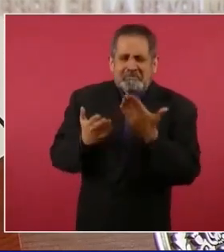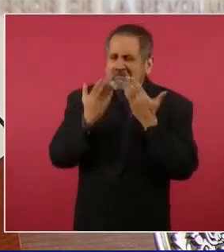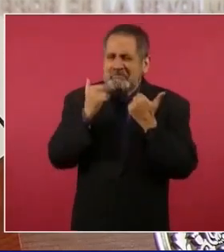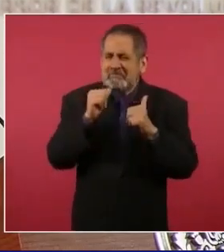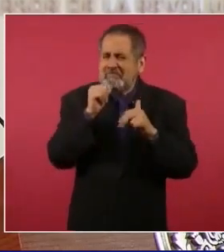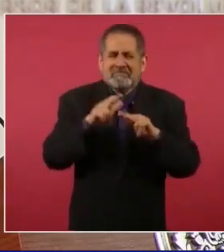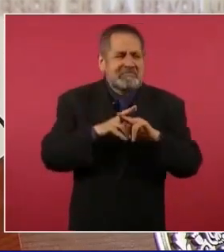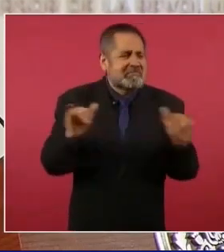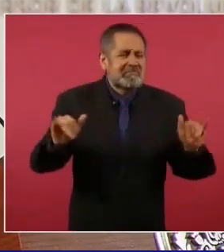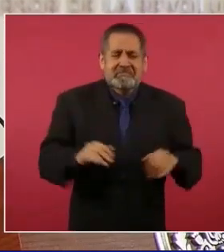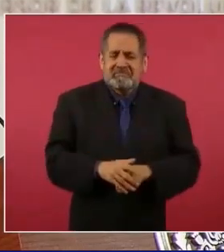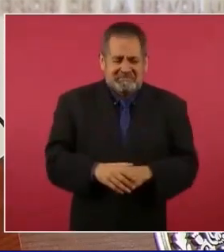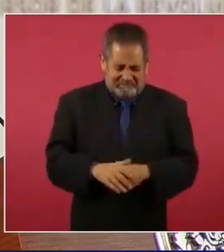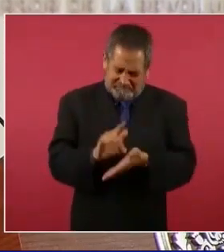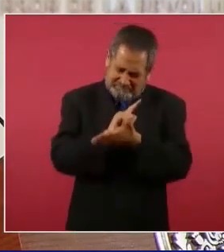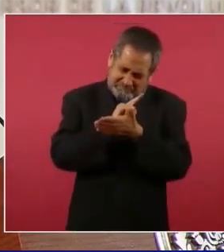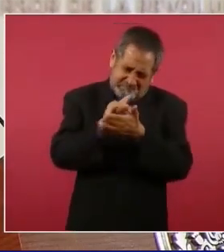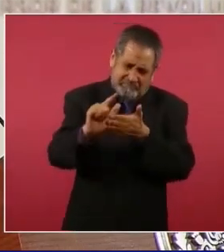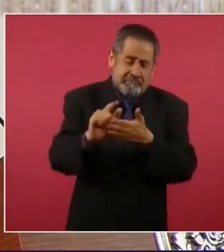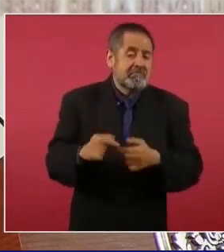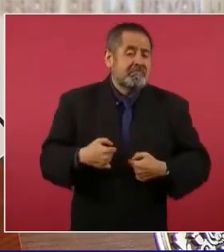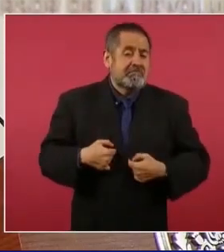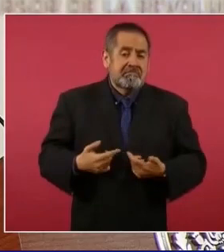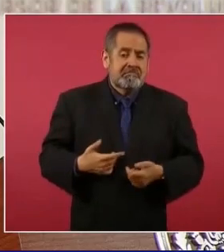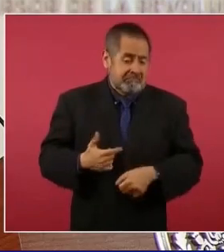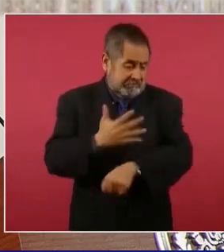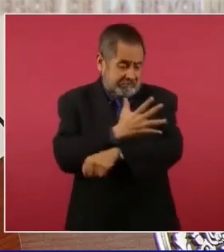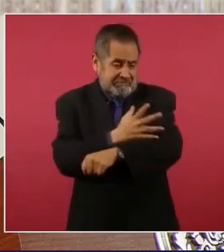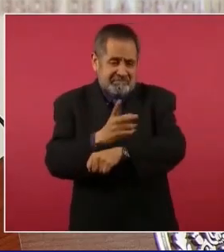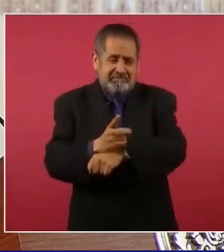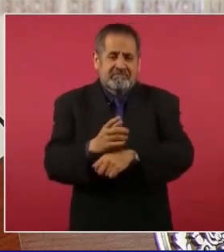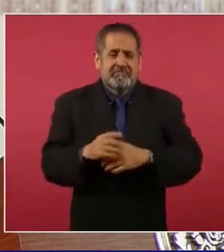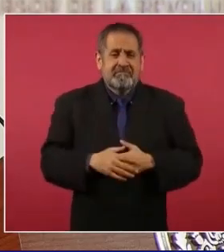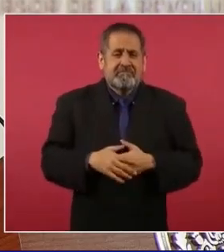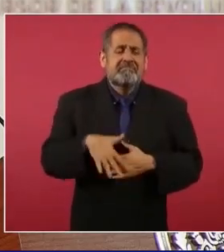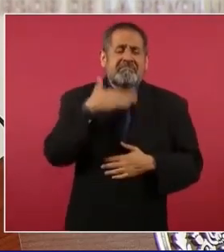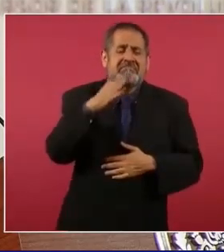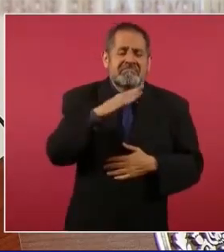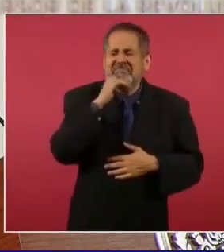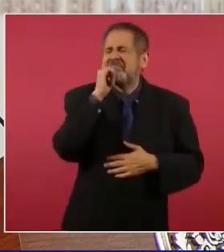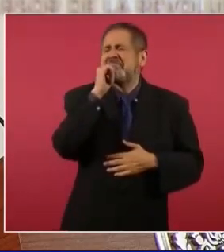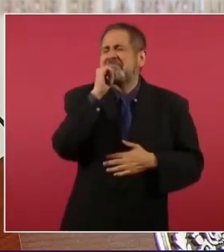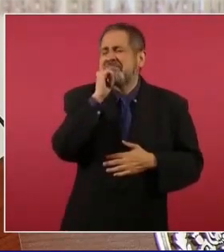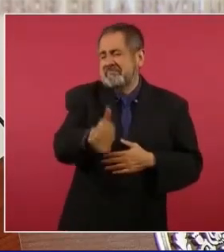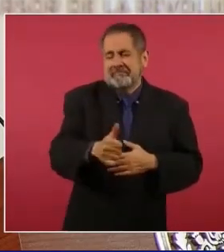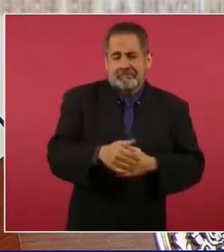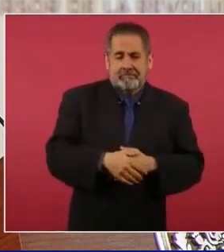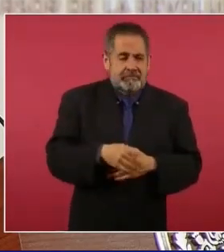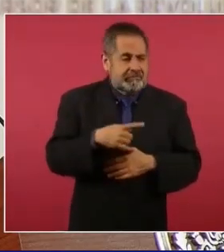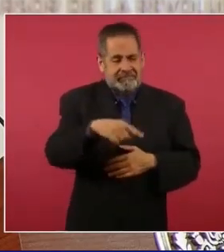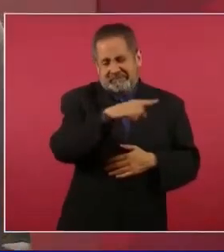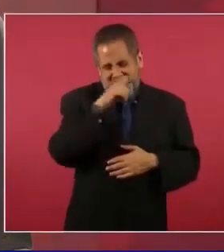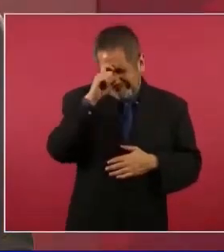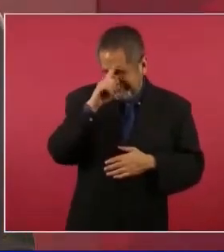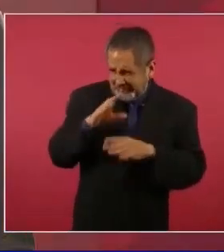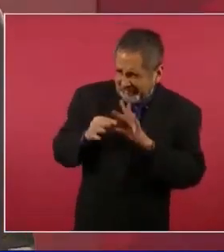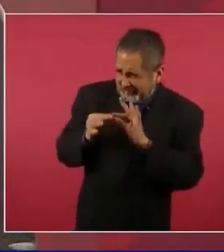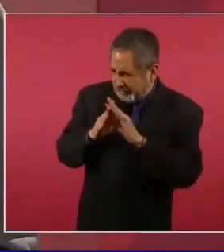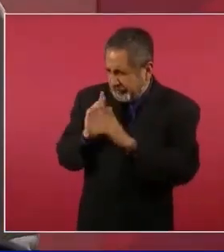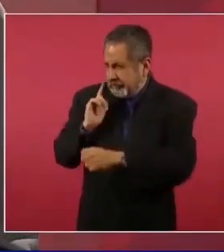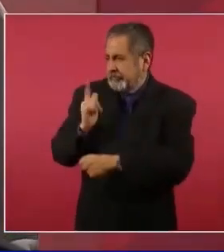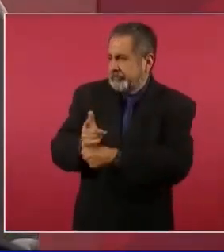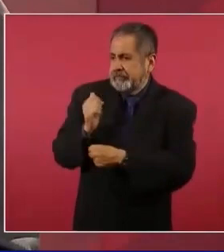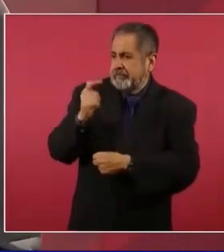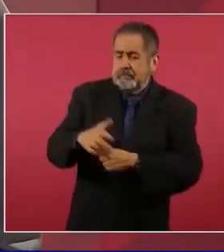No soy corrupto, les va a costar mucho trabajo,